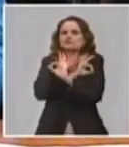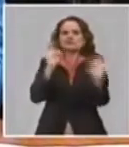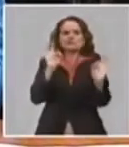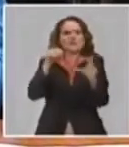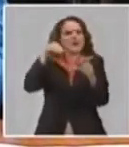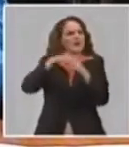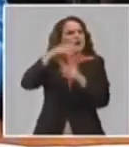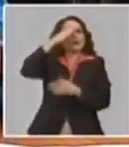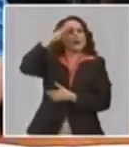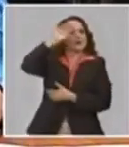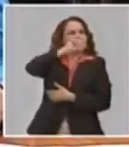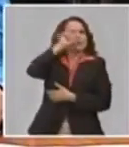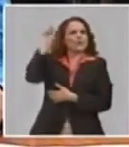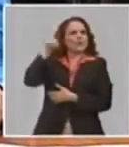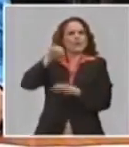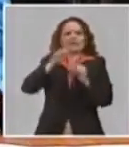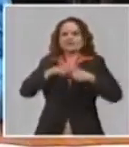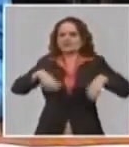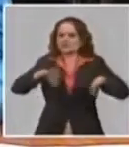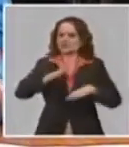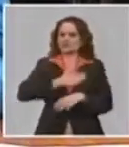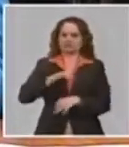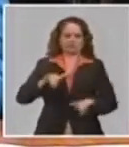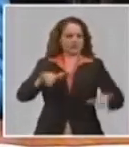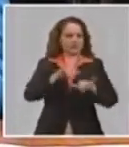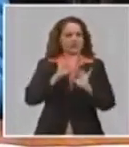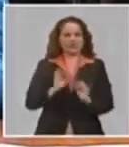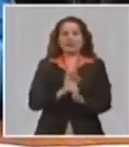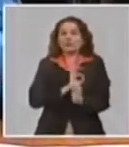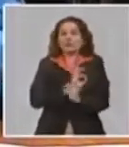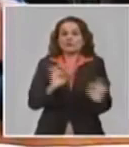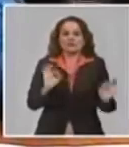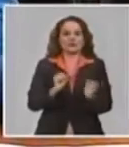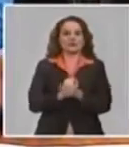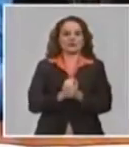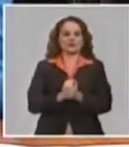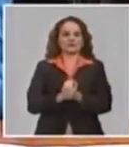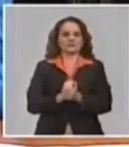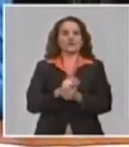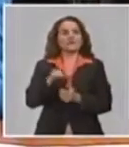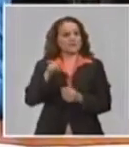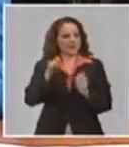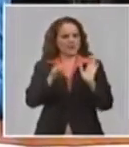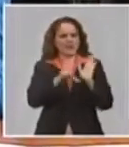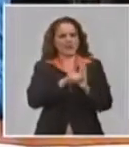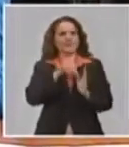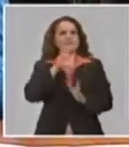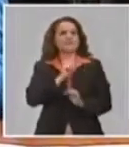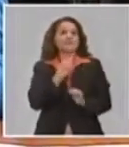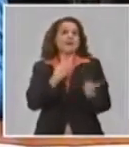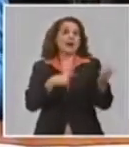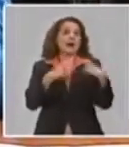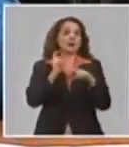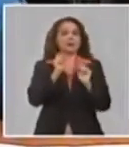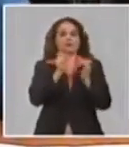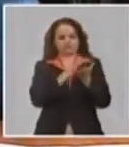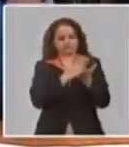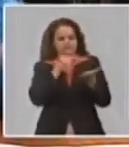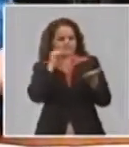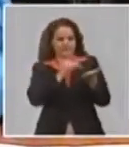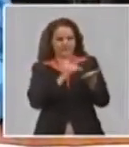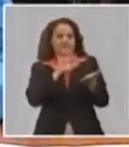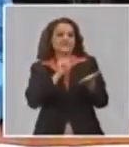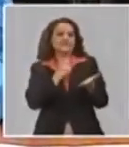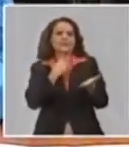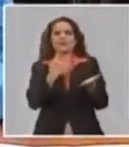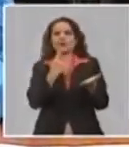inclusive nosotros de cara a futuro las normas de nosotros el capítulo de situaciones excepcionales que hasta ahora estaba dedicada más bien al tema de